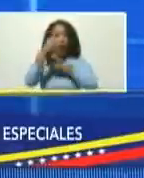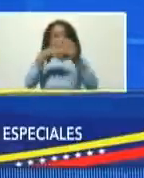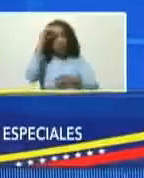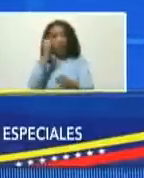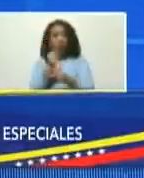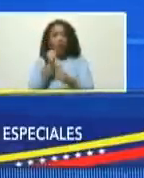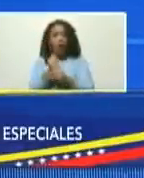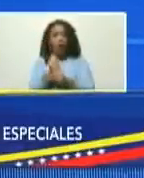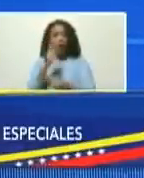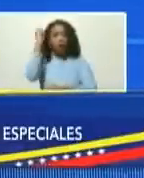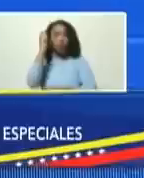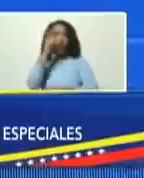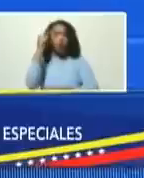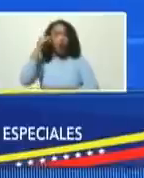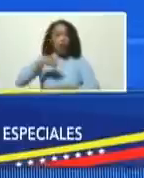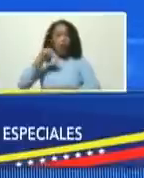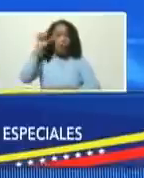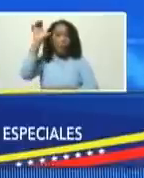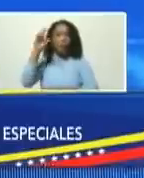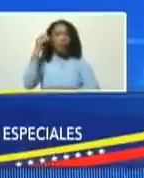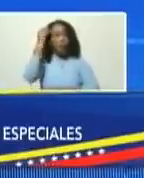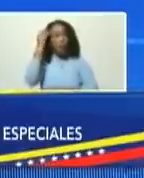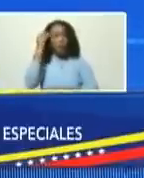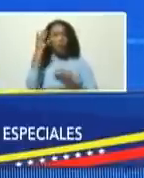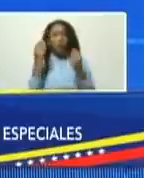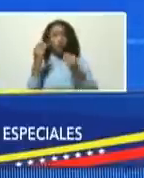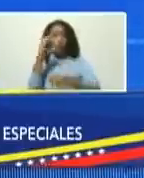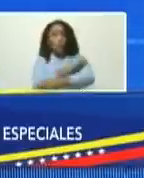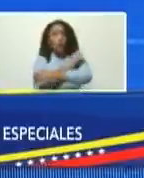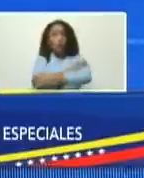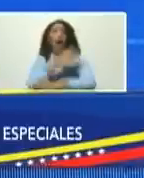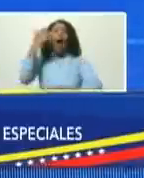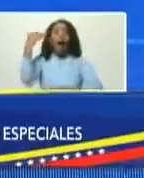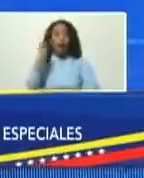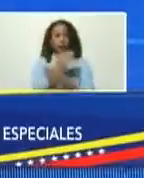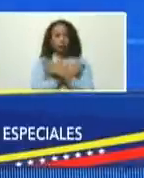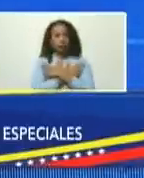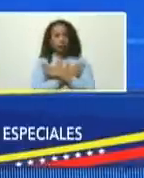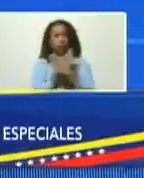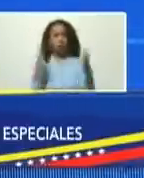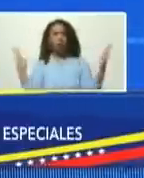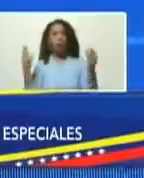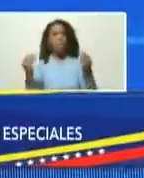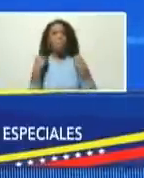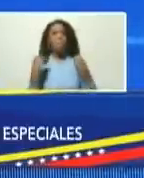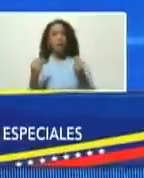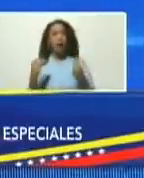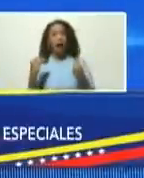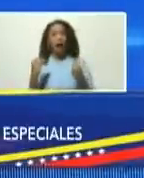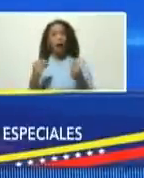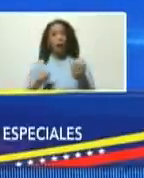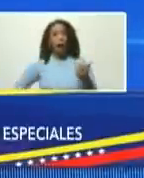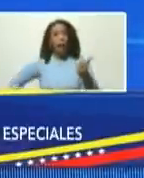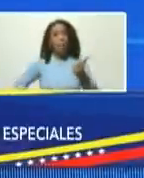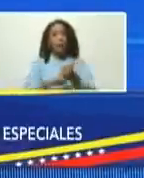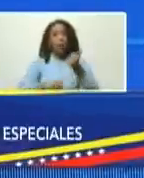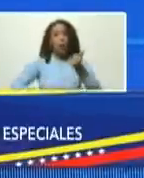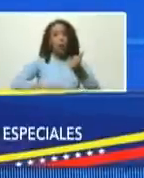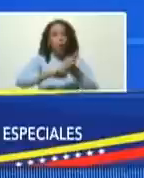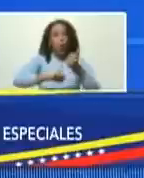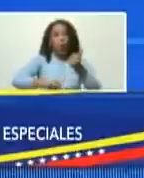y pienso que también muchos de la oposición están disponibles para impulsar y